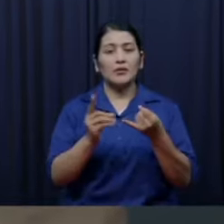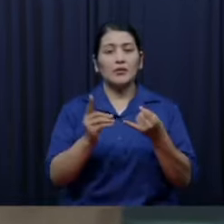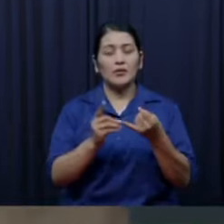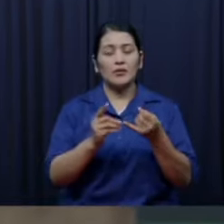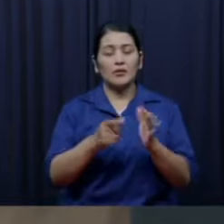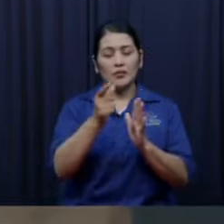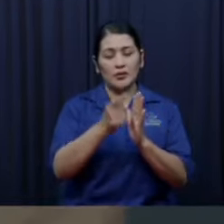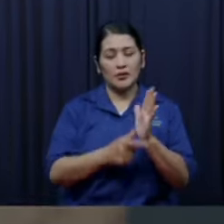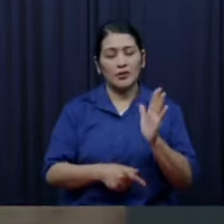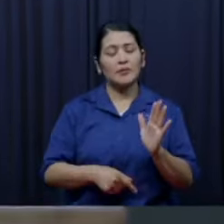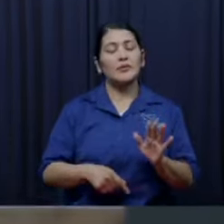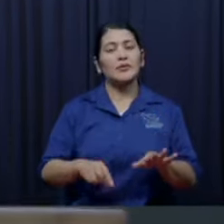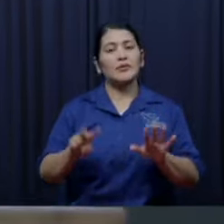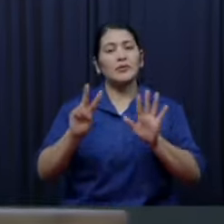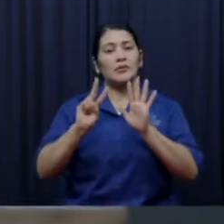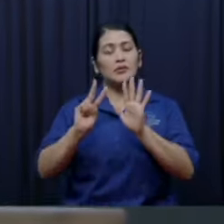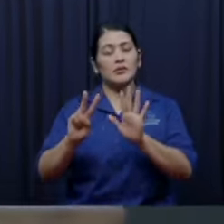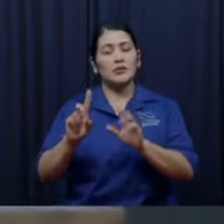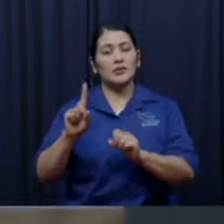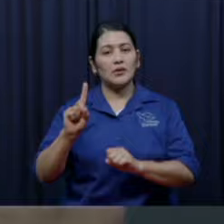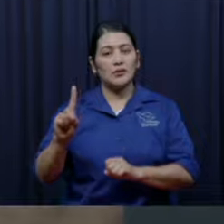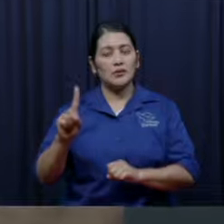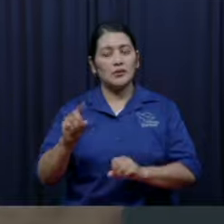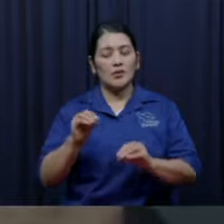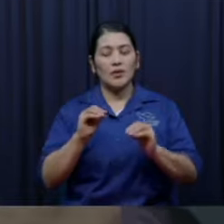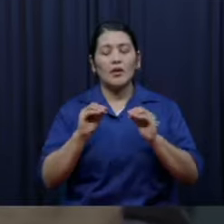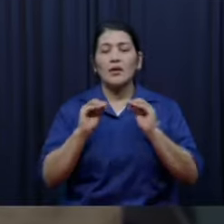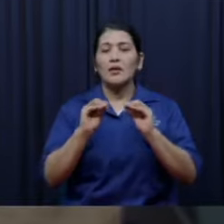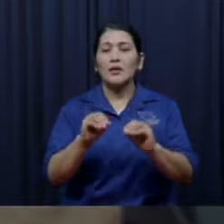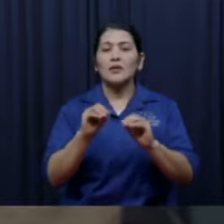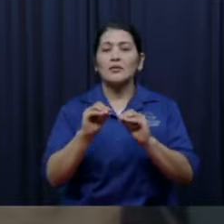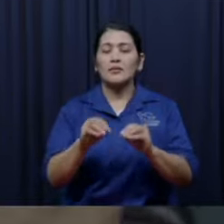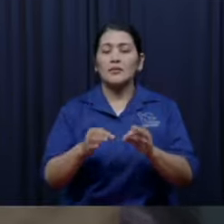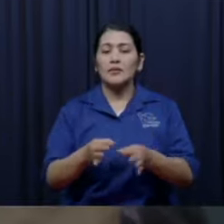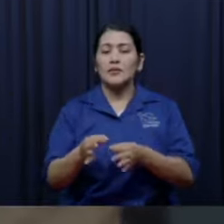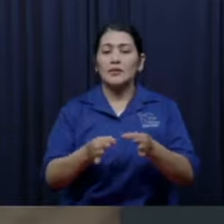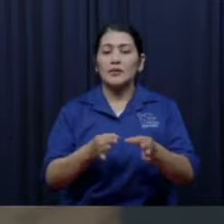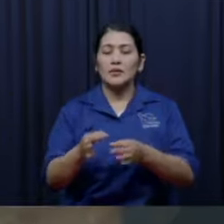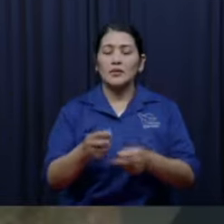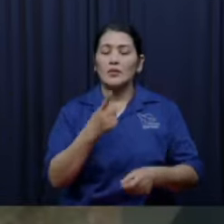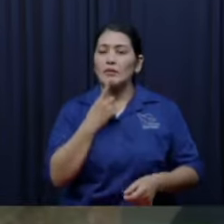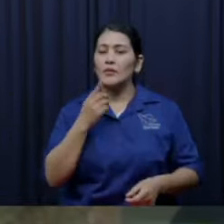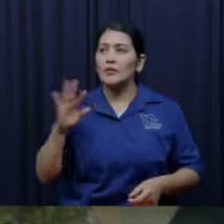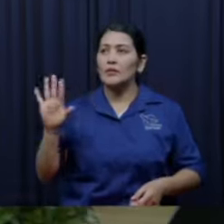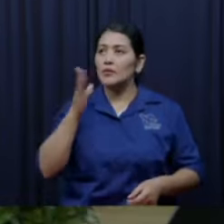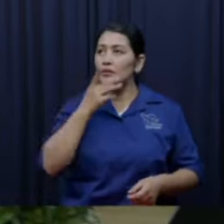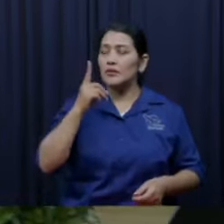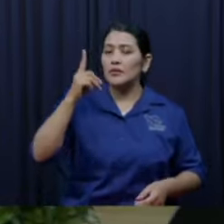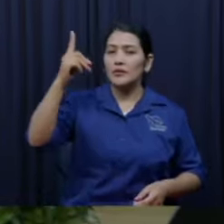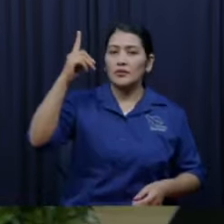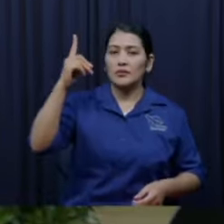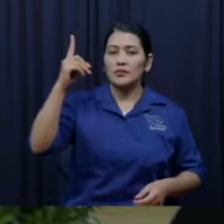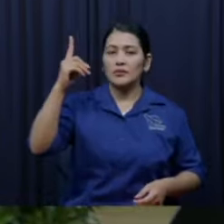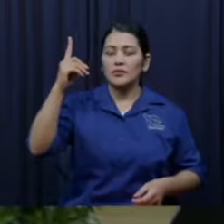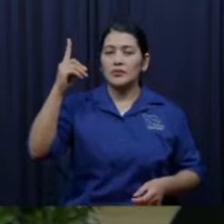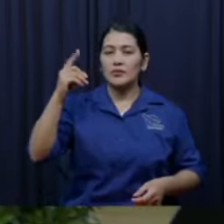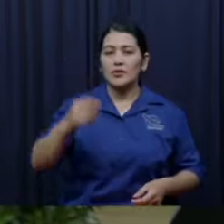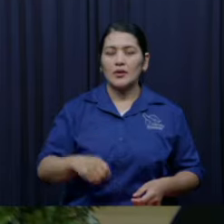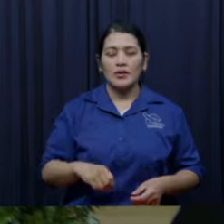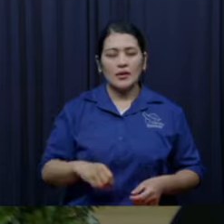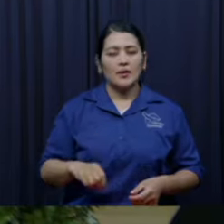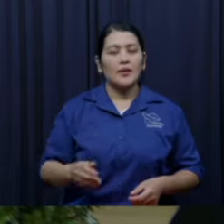y la promesa. Josué 24.11 es lo que han estado viviendo. Entonces le dice, pasaste, dice el Jordán,